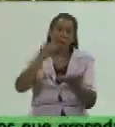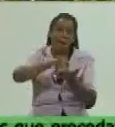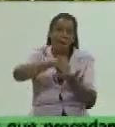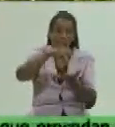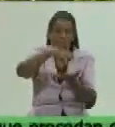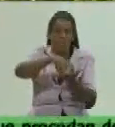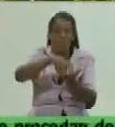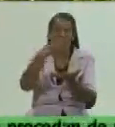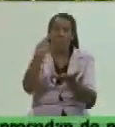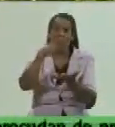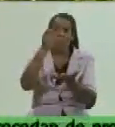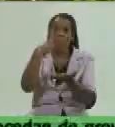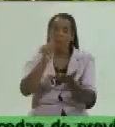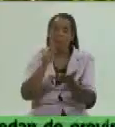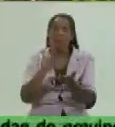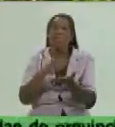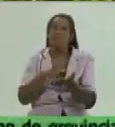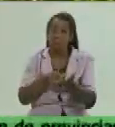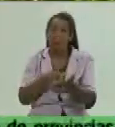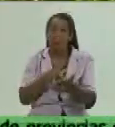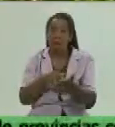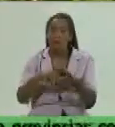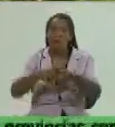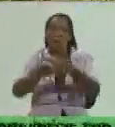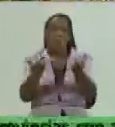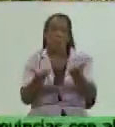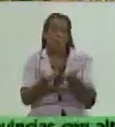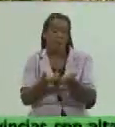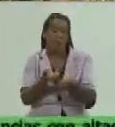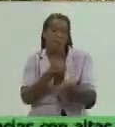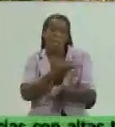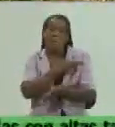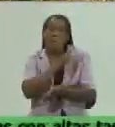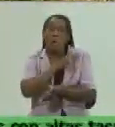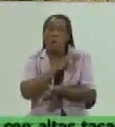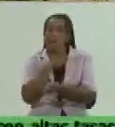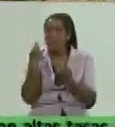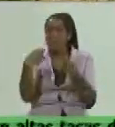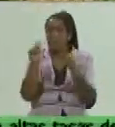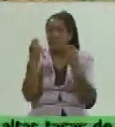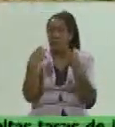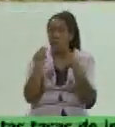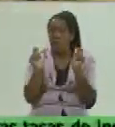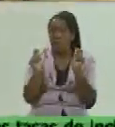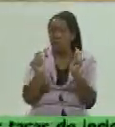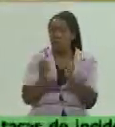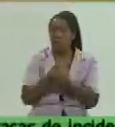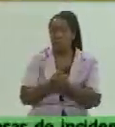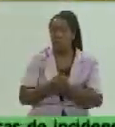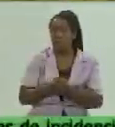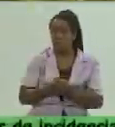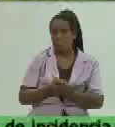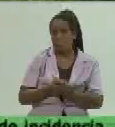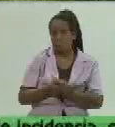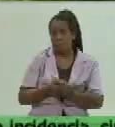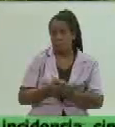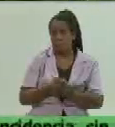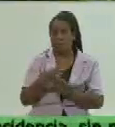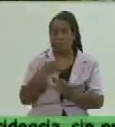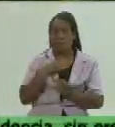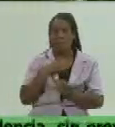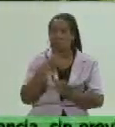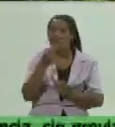al representante de la agricultura urbana del consejo y puede hacer su oferta y venderlo van a haber productos que no van a tener precios centralizados